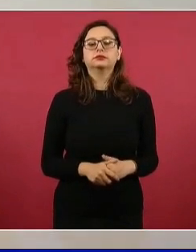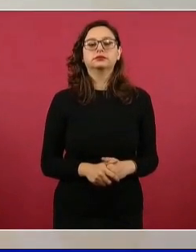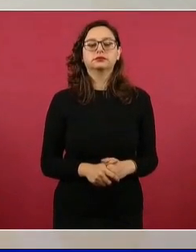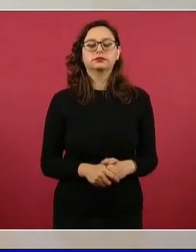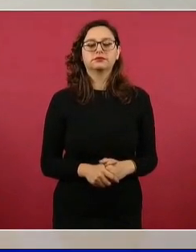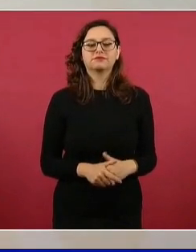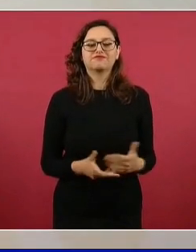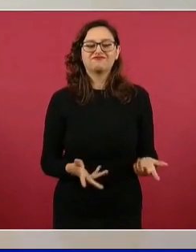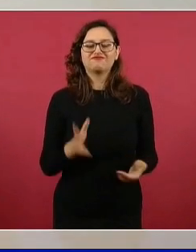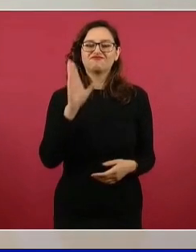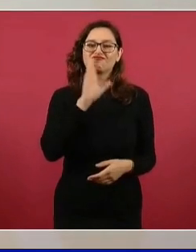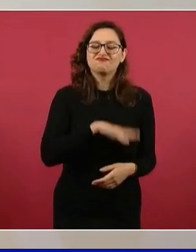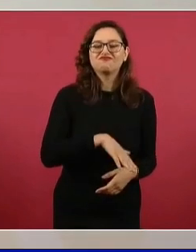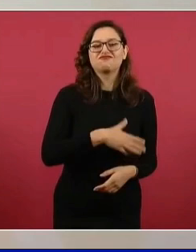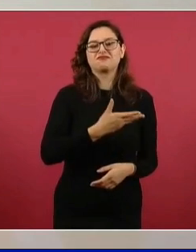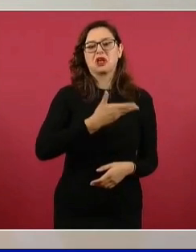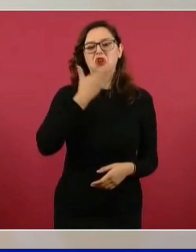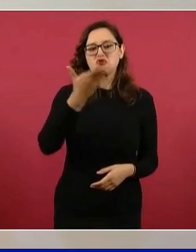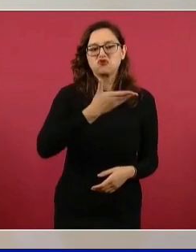esas malas mañas.